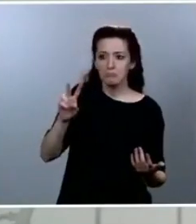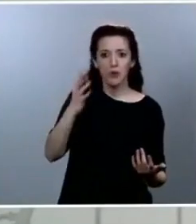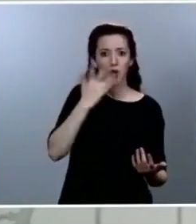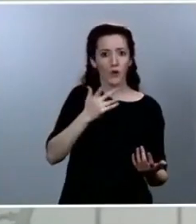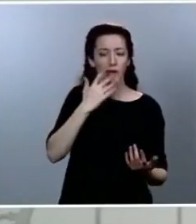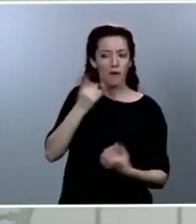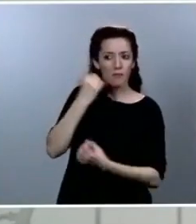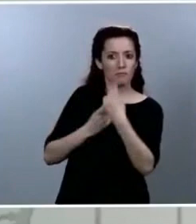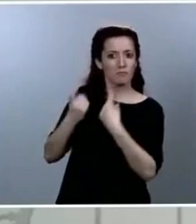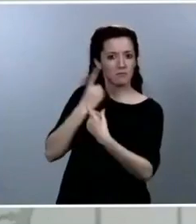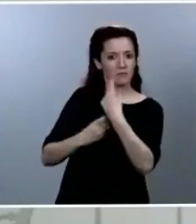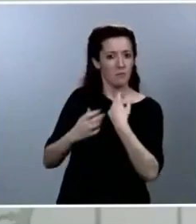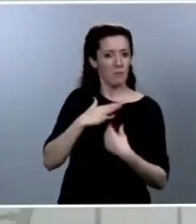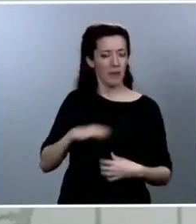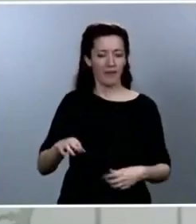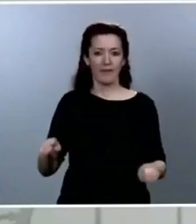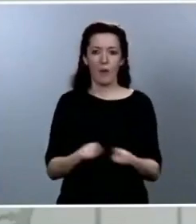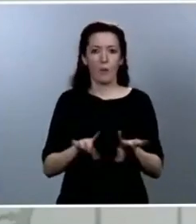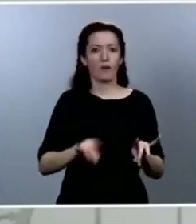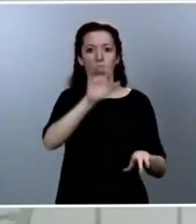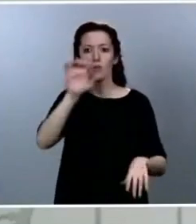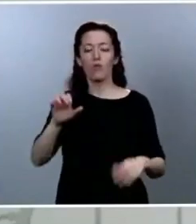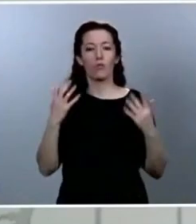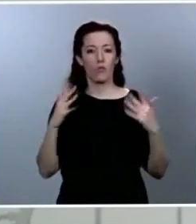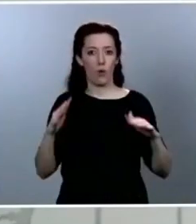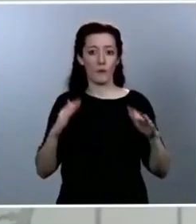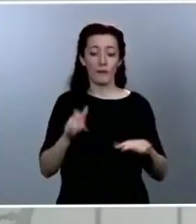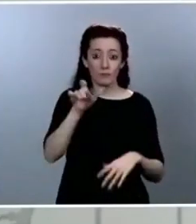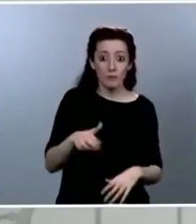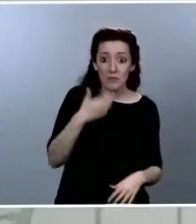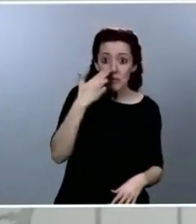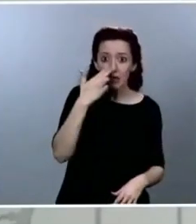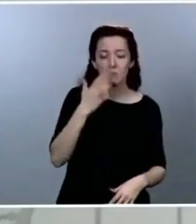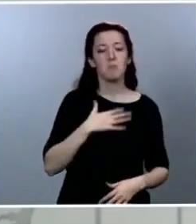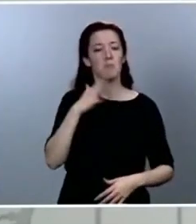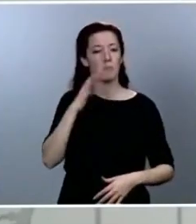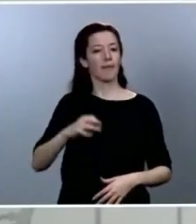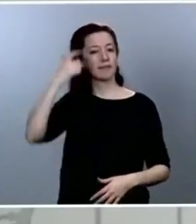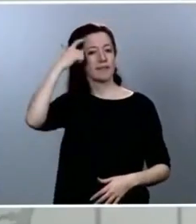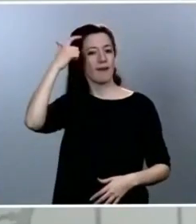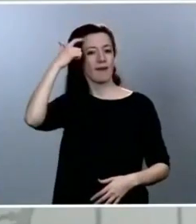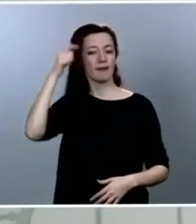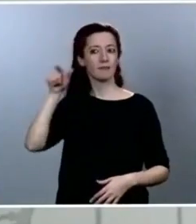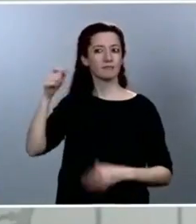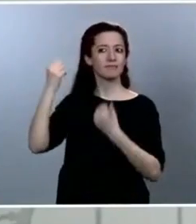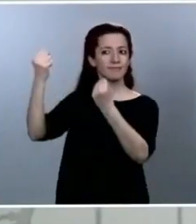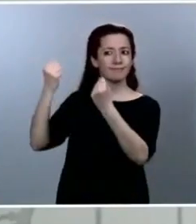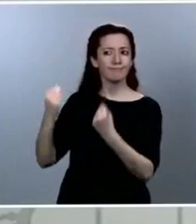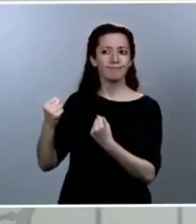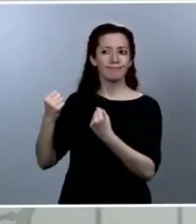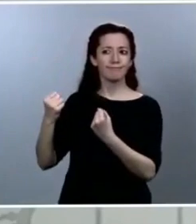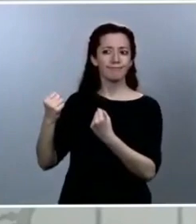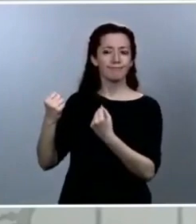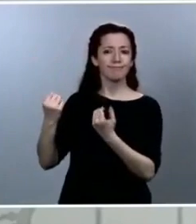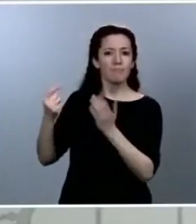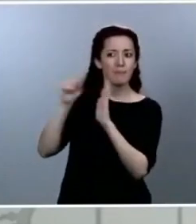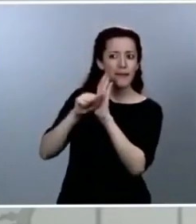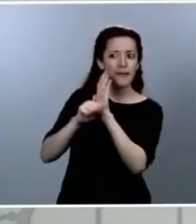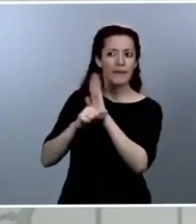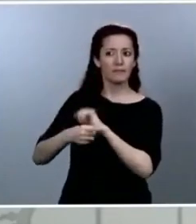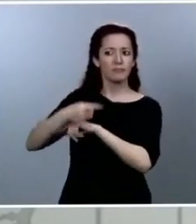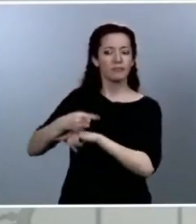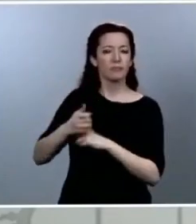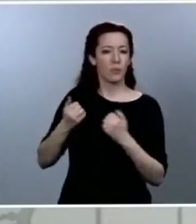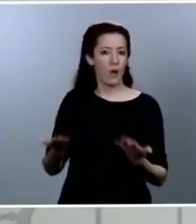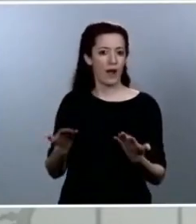objetivos en los que se van a basar las autoridades públicas para fundamentar las decisiones políticas que